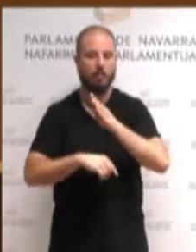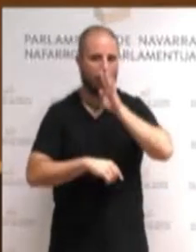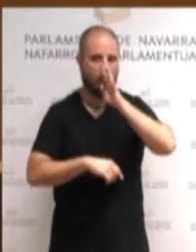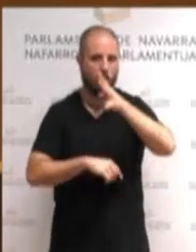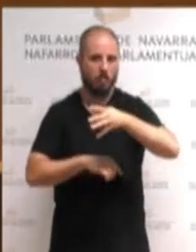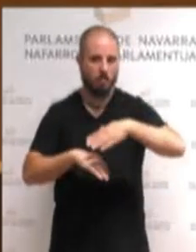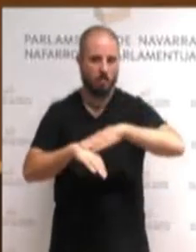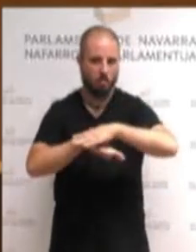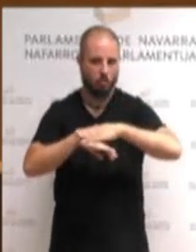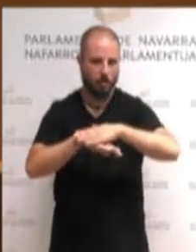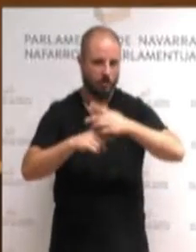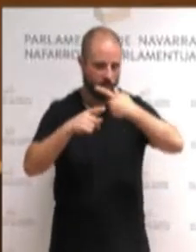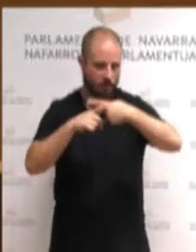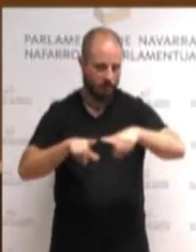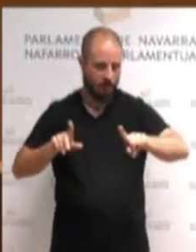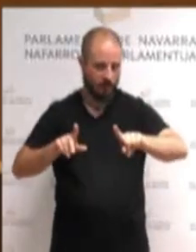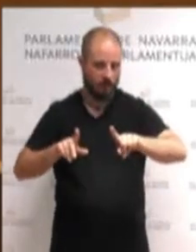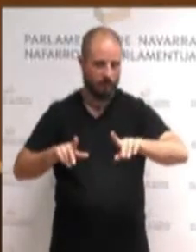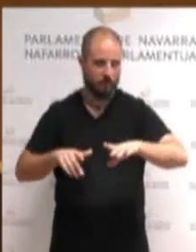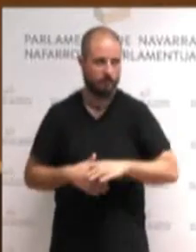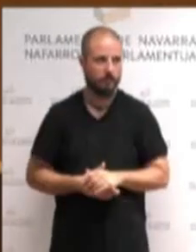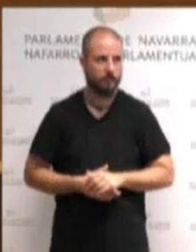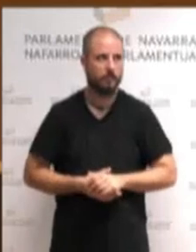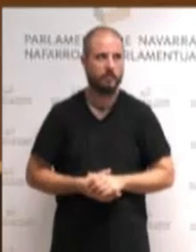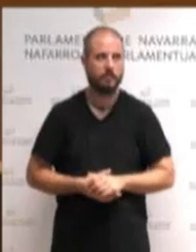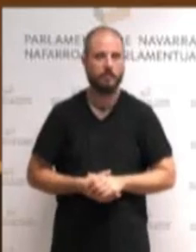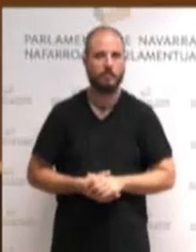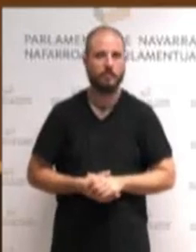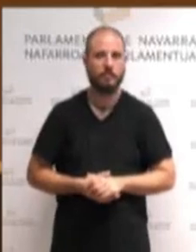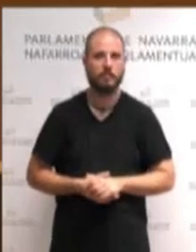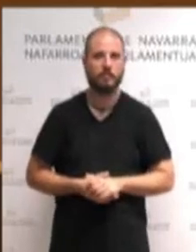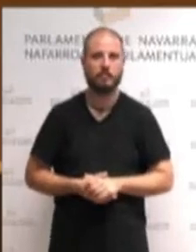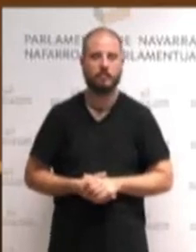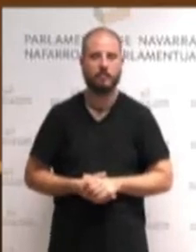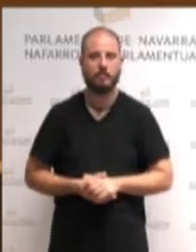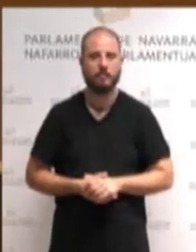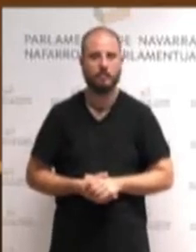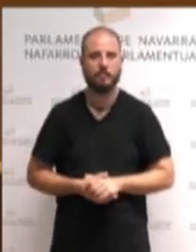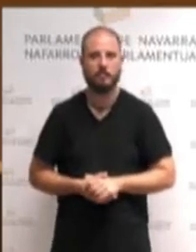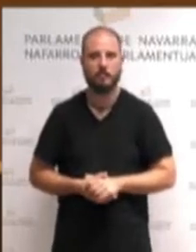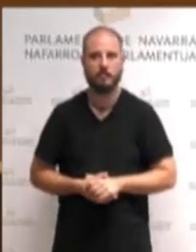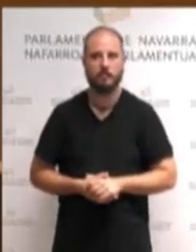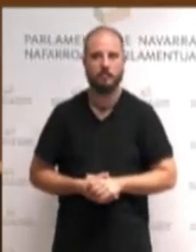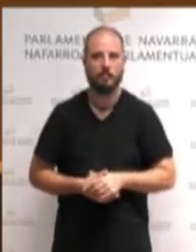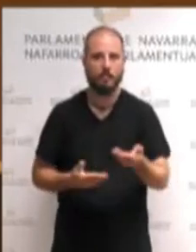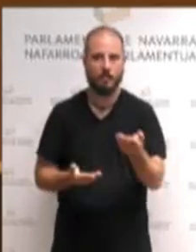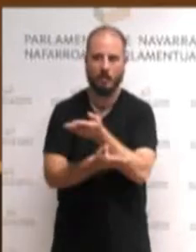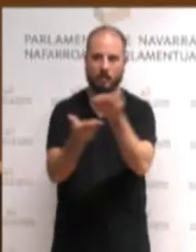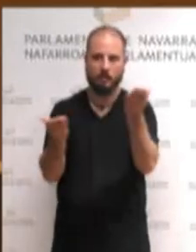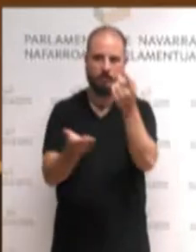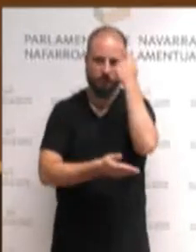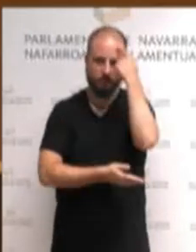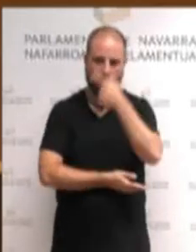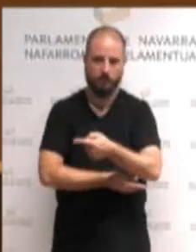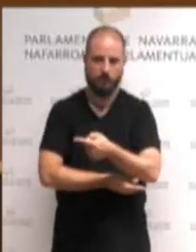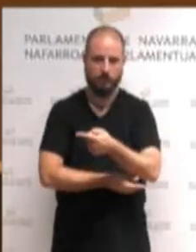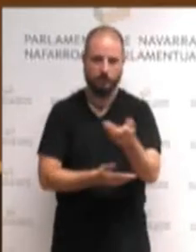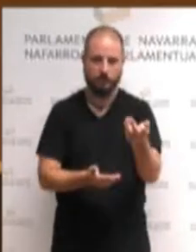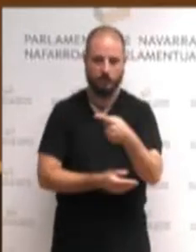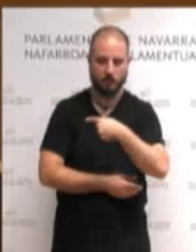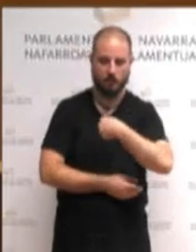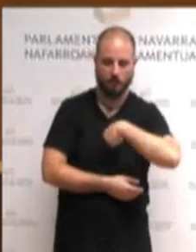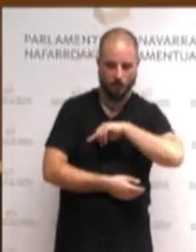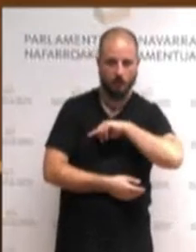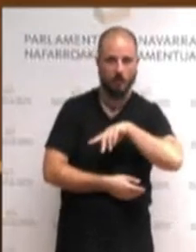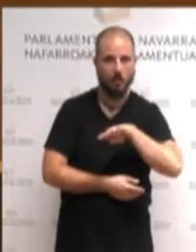jakina denez, Gure taldeak, abstentzio bidez, al bidetuko